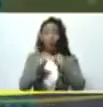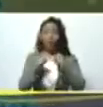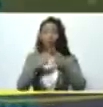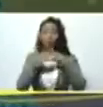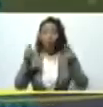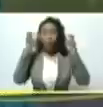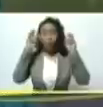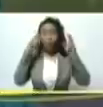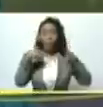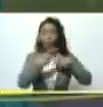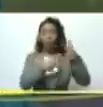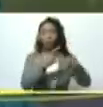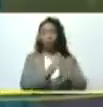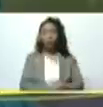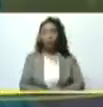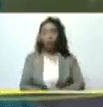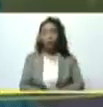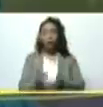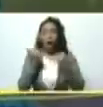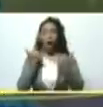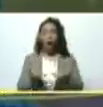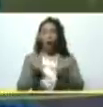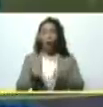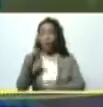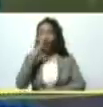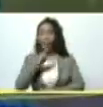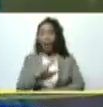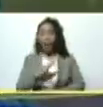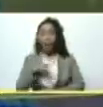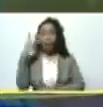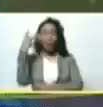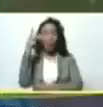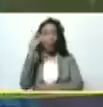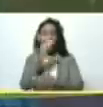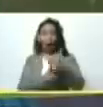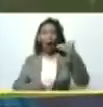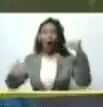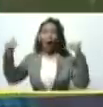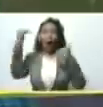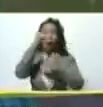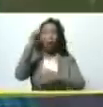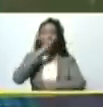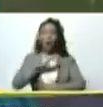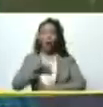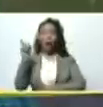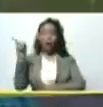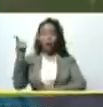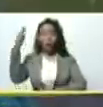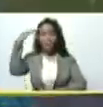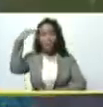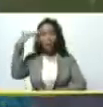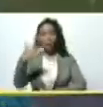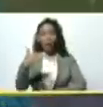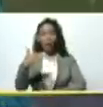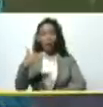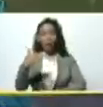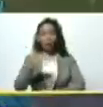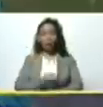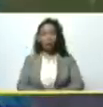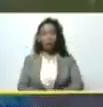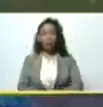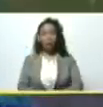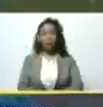todo el tema productivo ahora de Barinas de la parroquia Alto Barinas allá con el coronel Teyechea